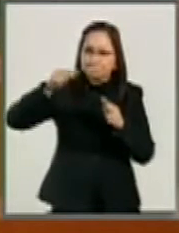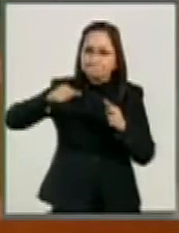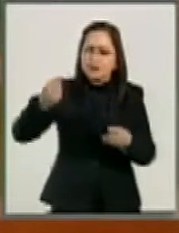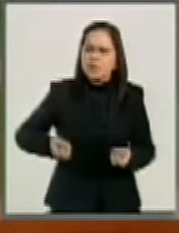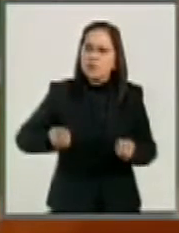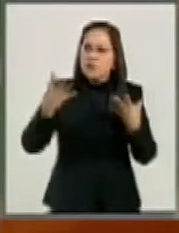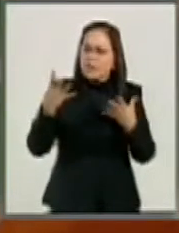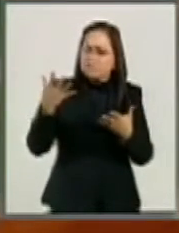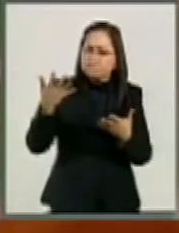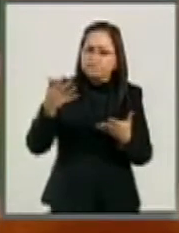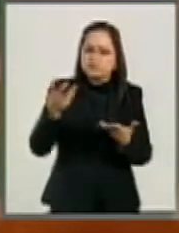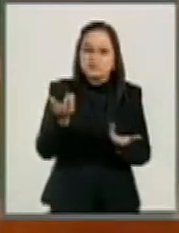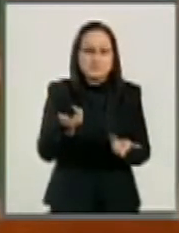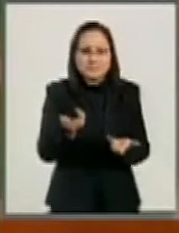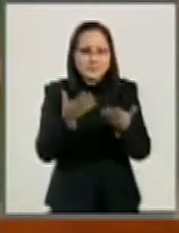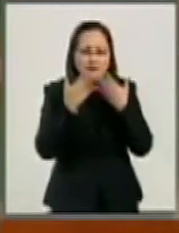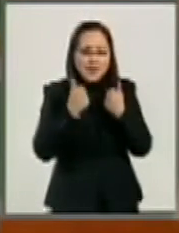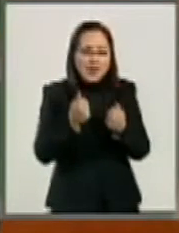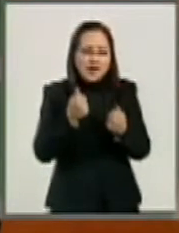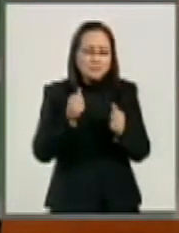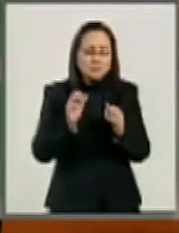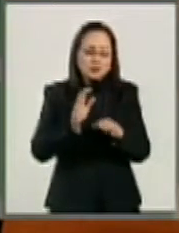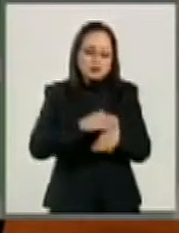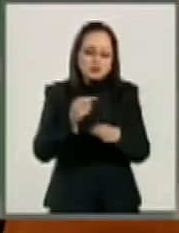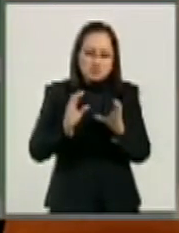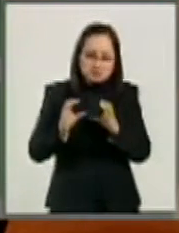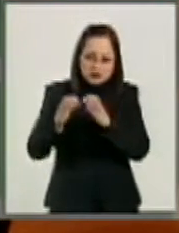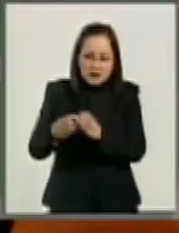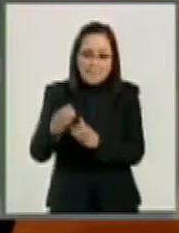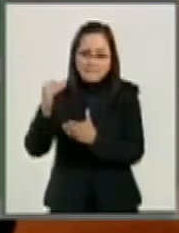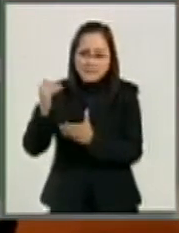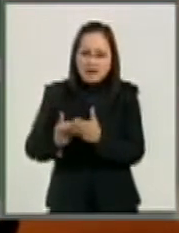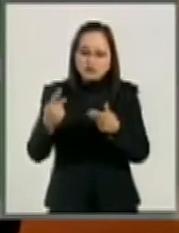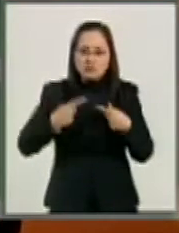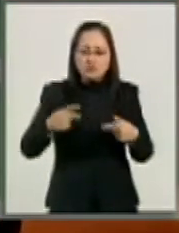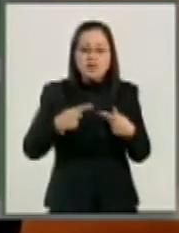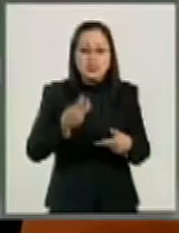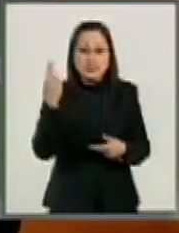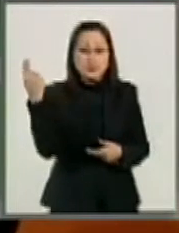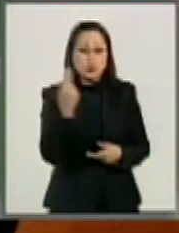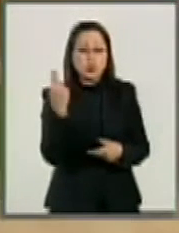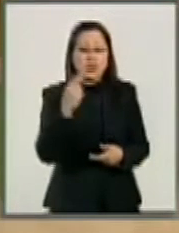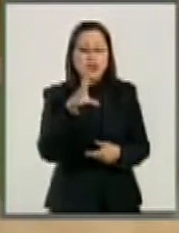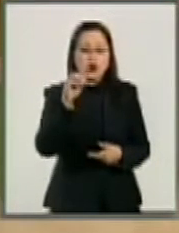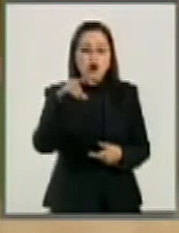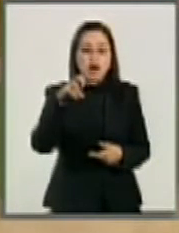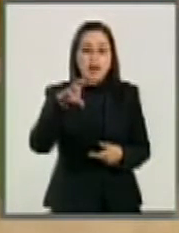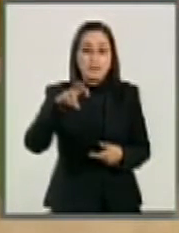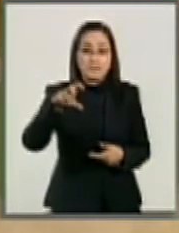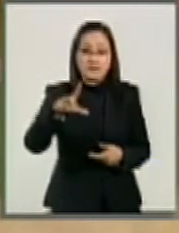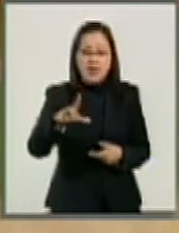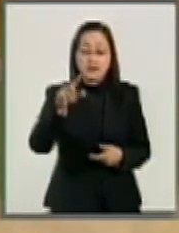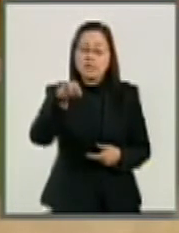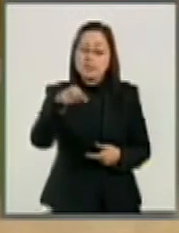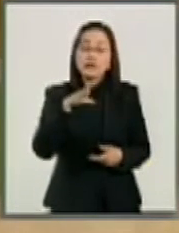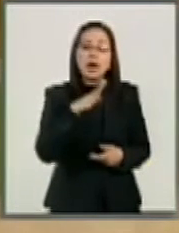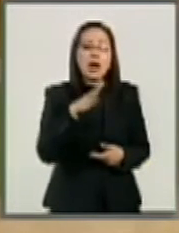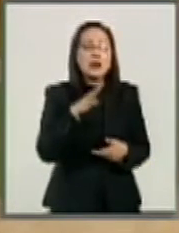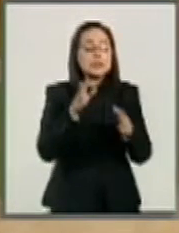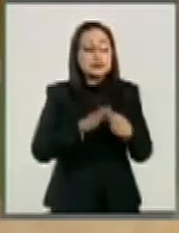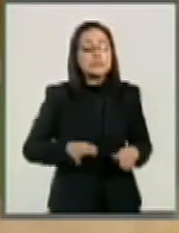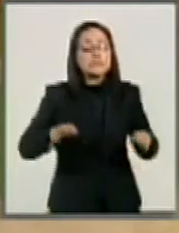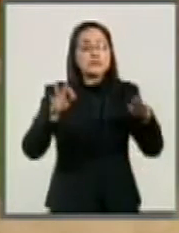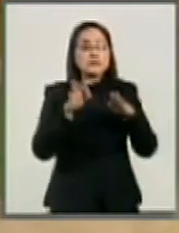de la riqueza en unos cuantos mexicanos. Es urgente que el CONEVAL, uno de los activos institucionales más